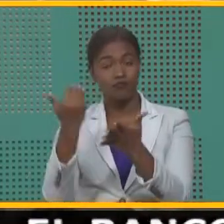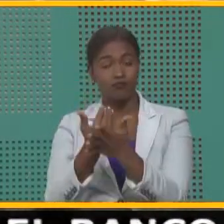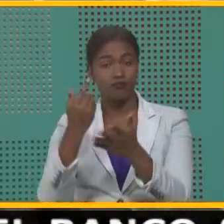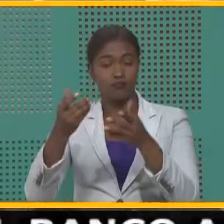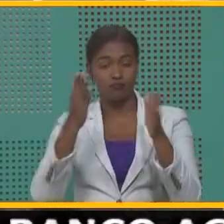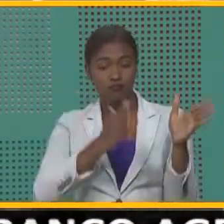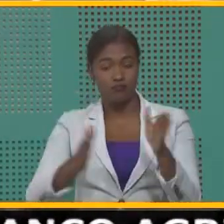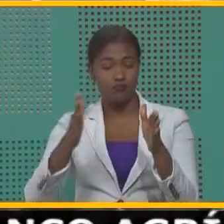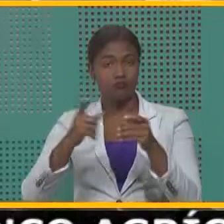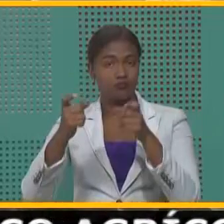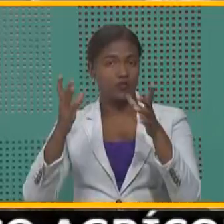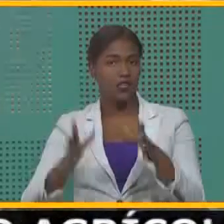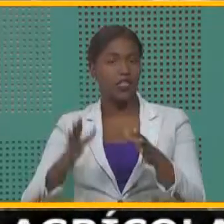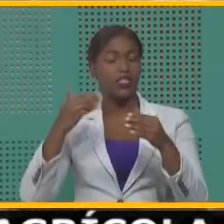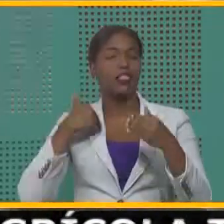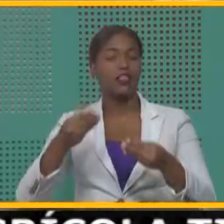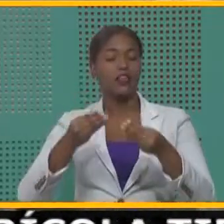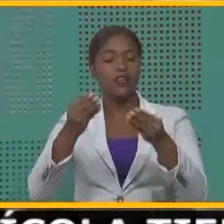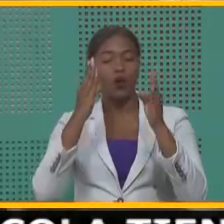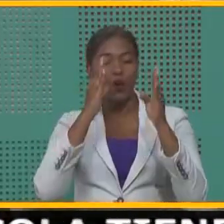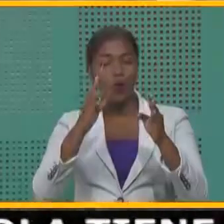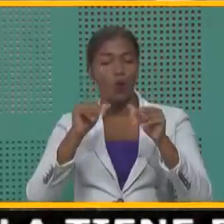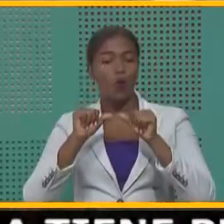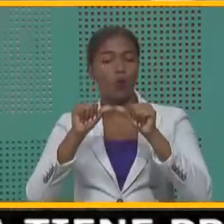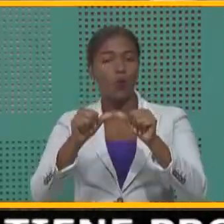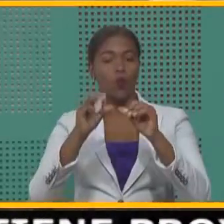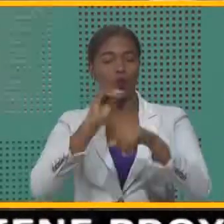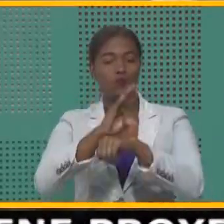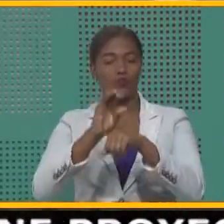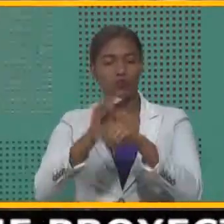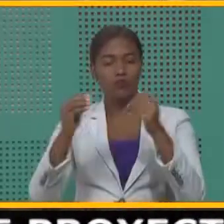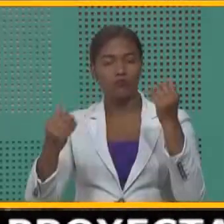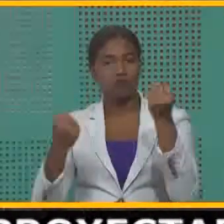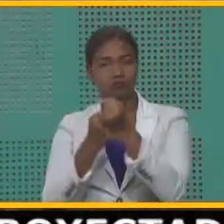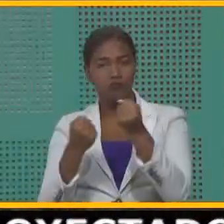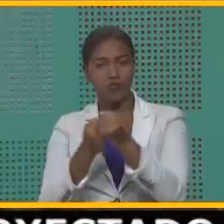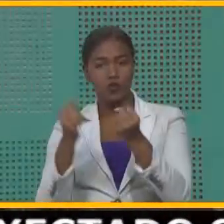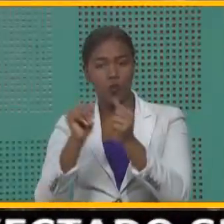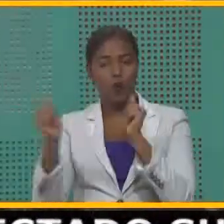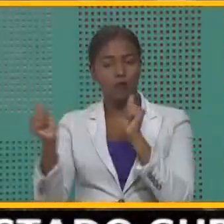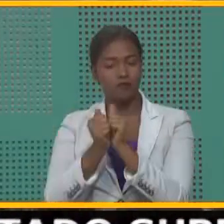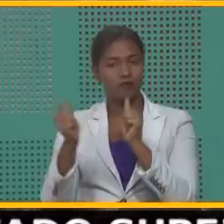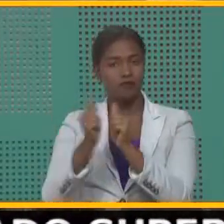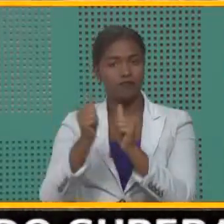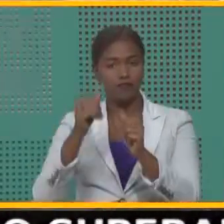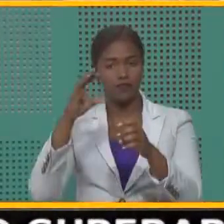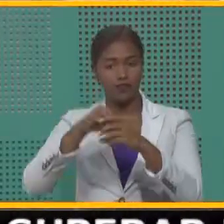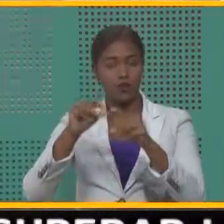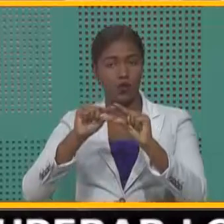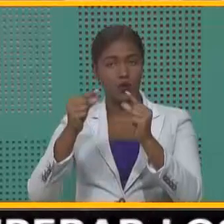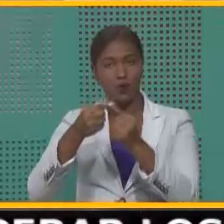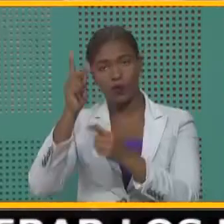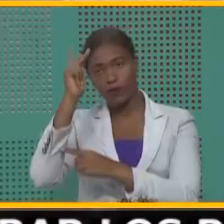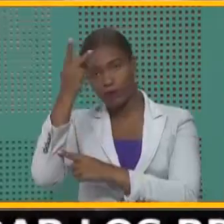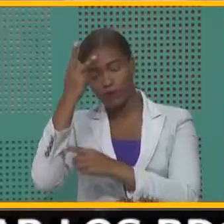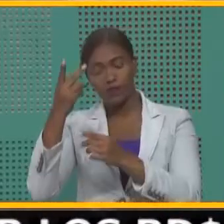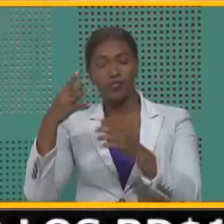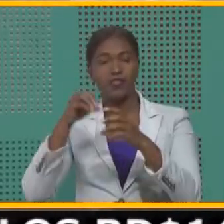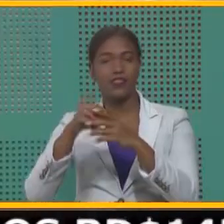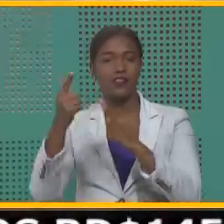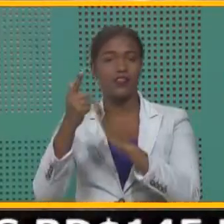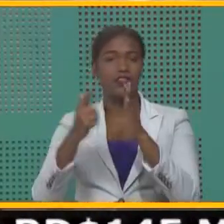administrativos, dando así continuidad al proceso de asesoría y acompañamiento a las entidades públicas bajo el ámbito de la Ley 1007.